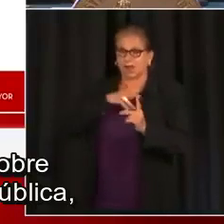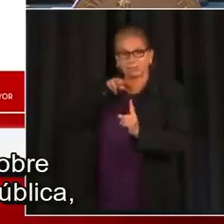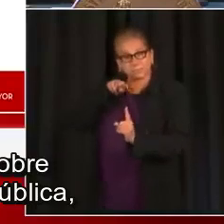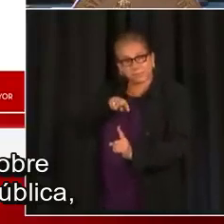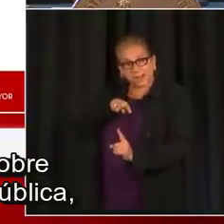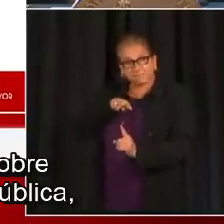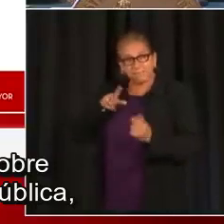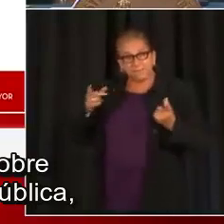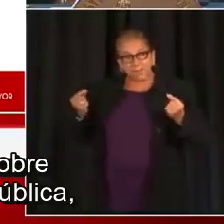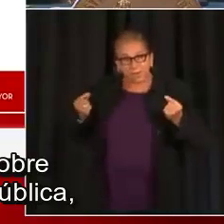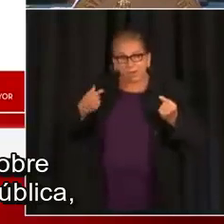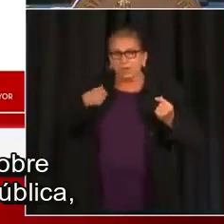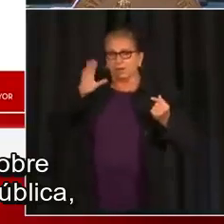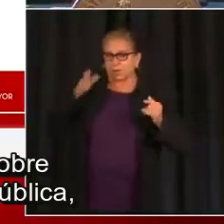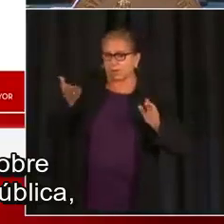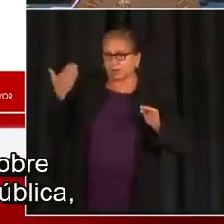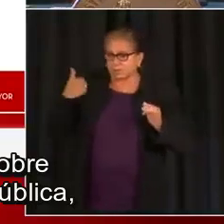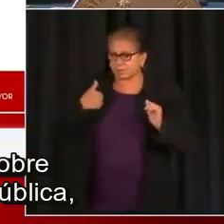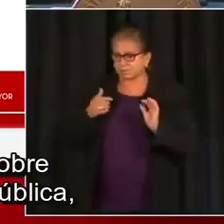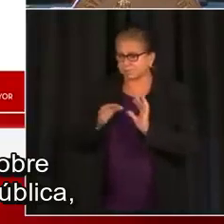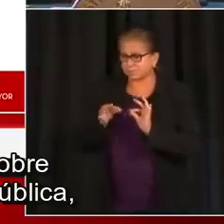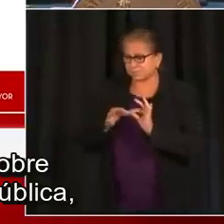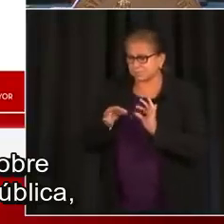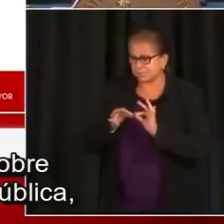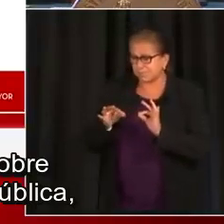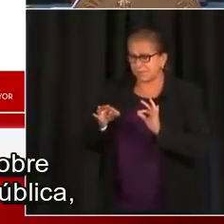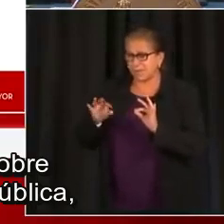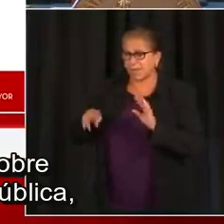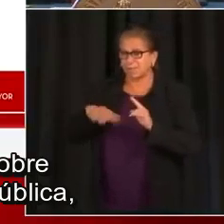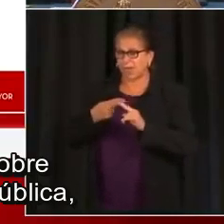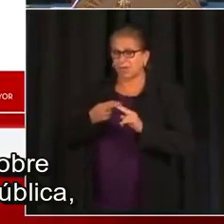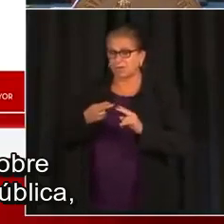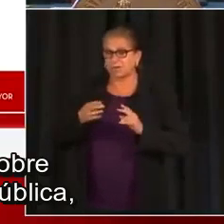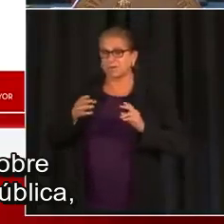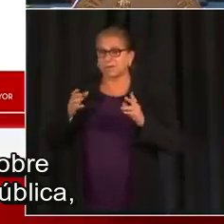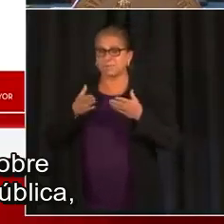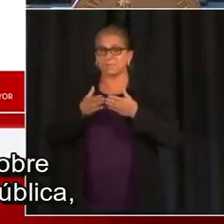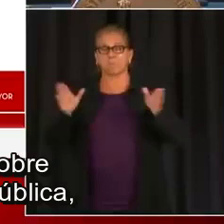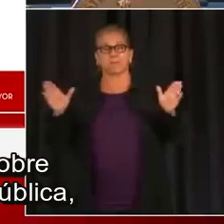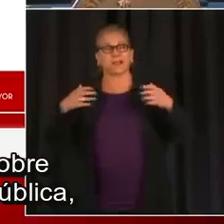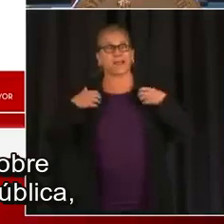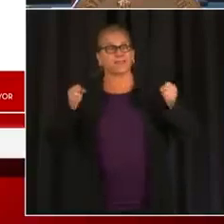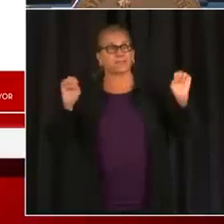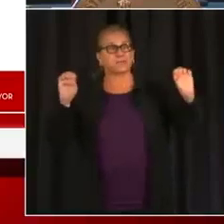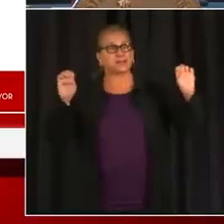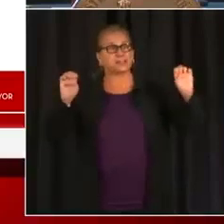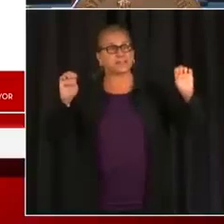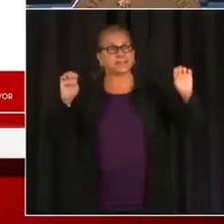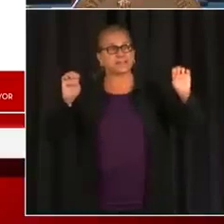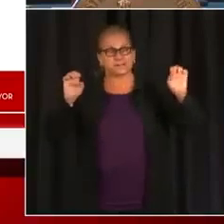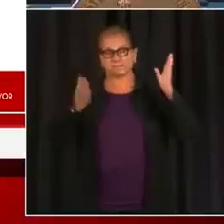La semana pasada que hablamos, hablamos sobre el fin de la emergencia sanitaria pública.